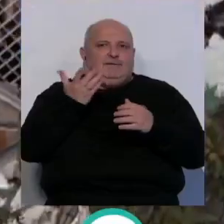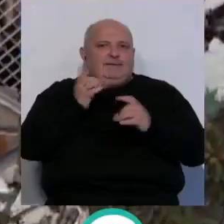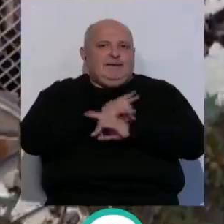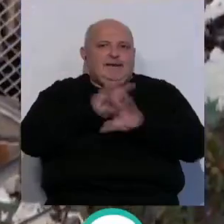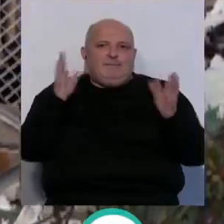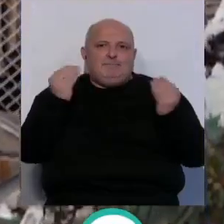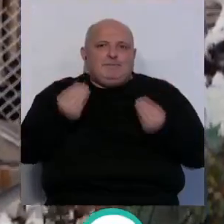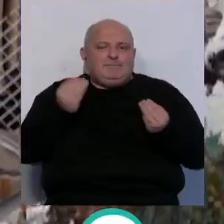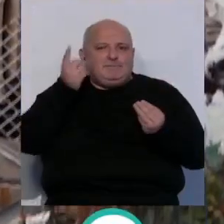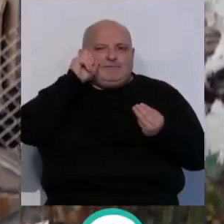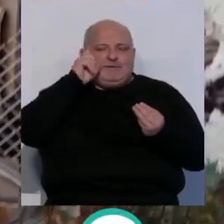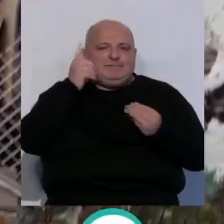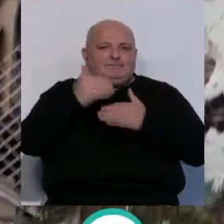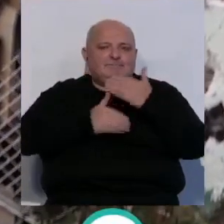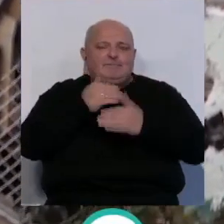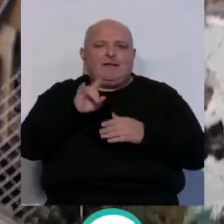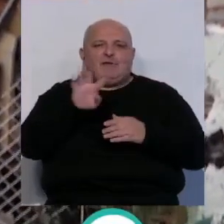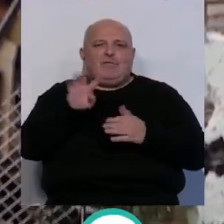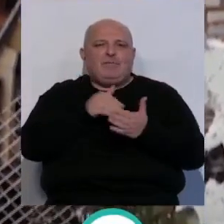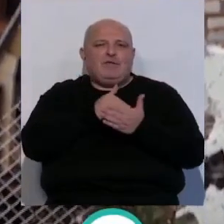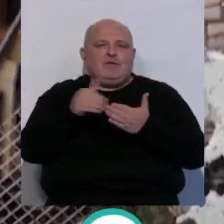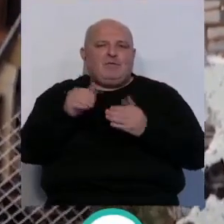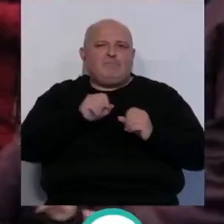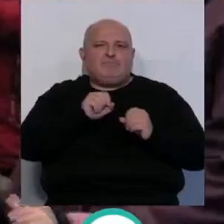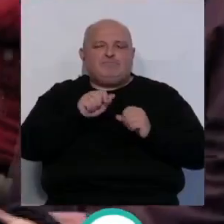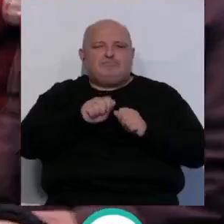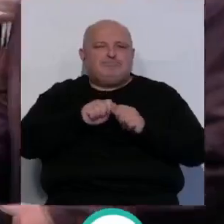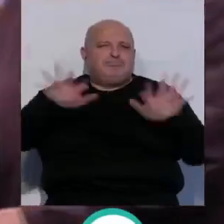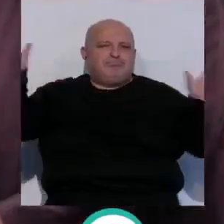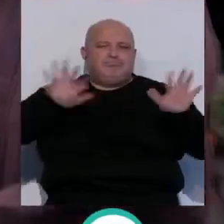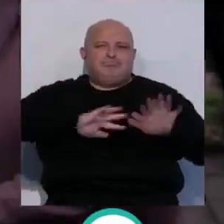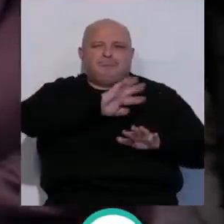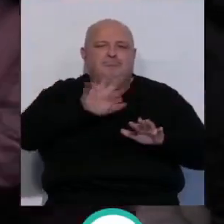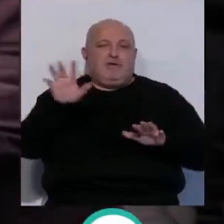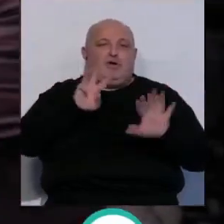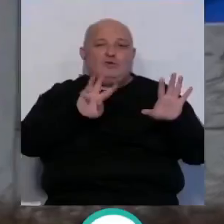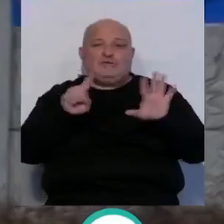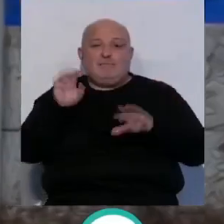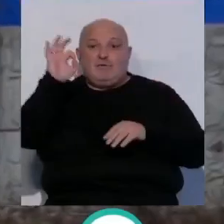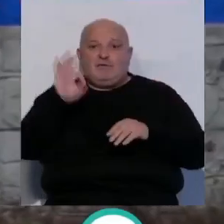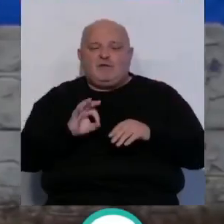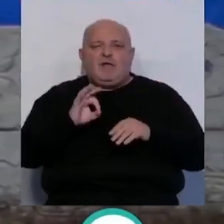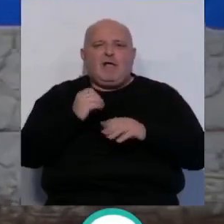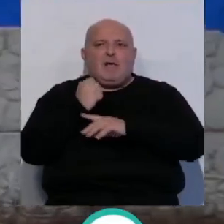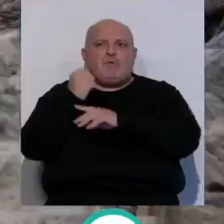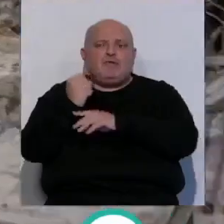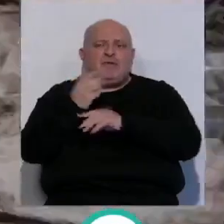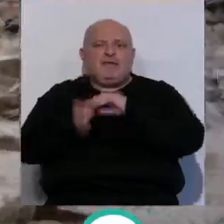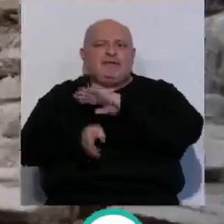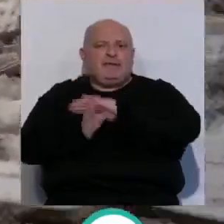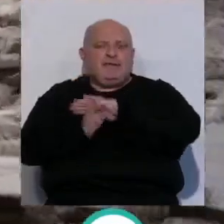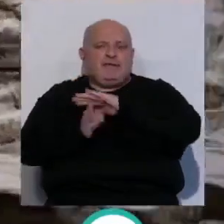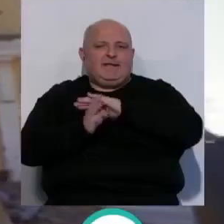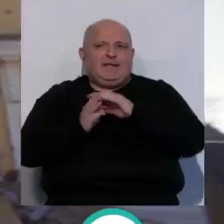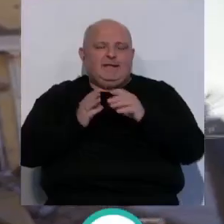se vea clara una salida, con 14 millones de desplazados. El 86% de los ucranianos apoya la idea de continuar